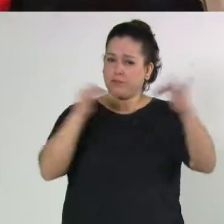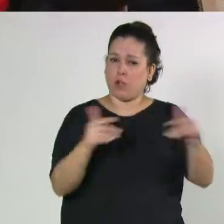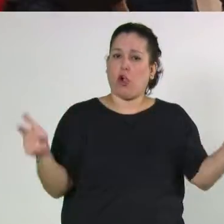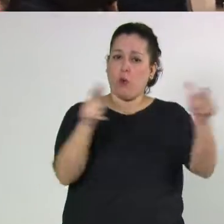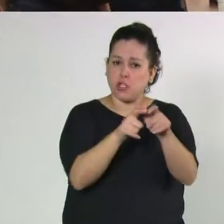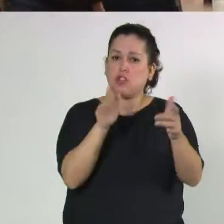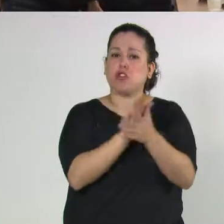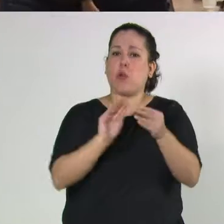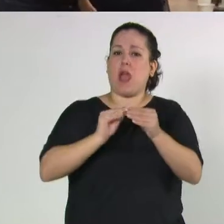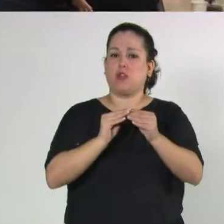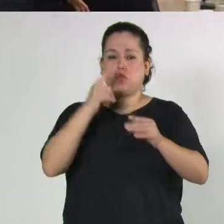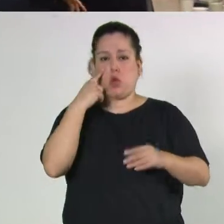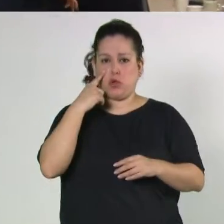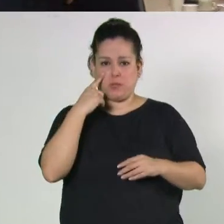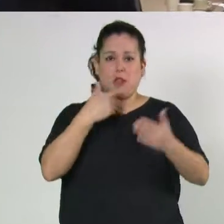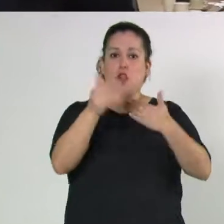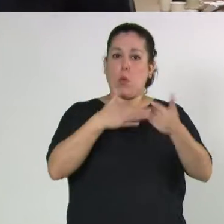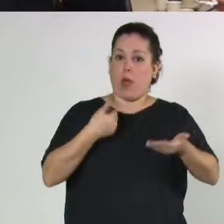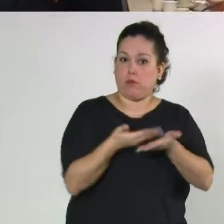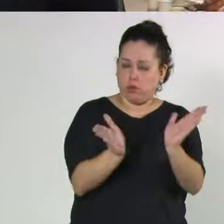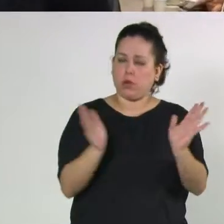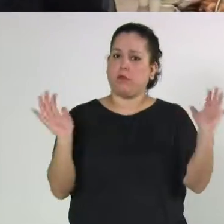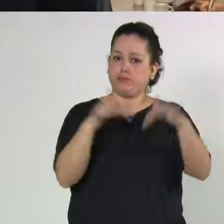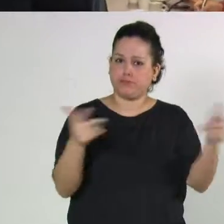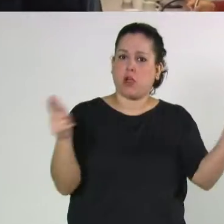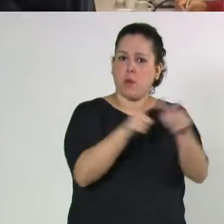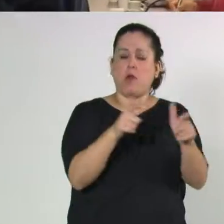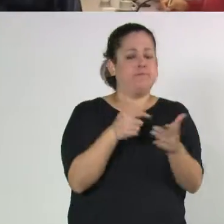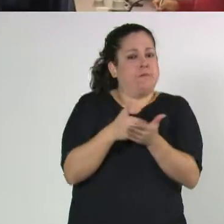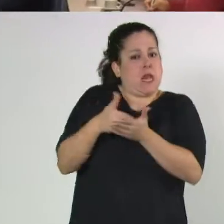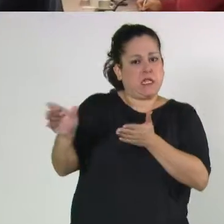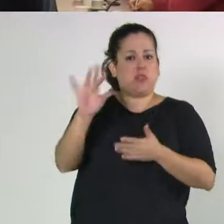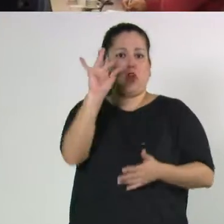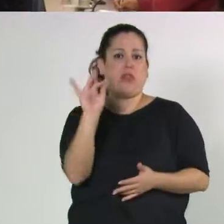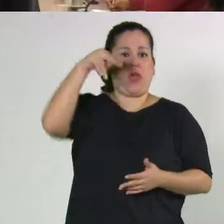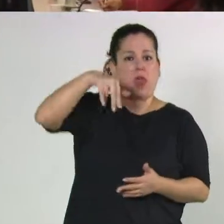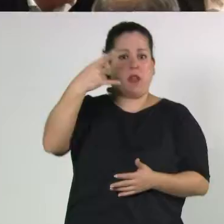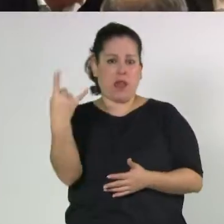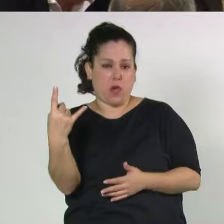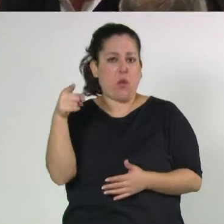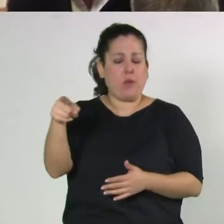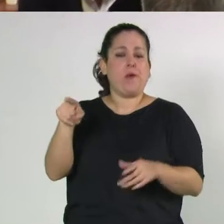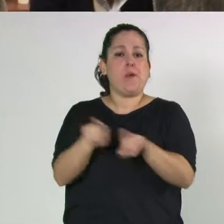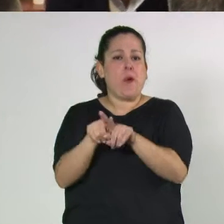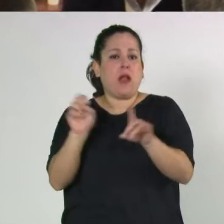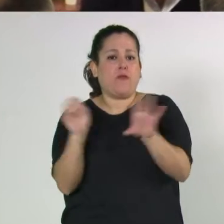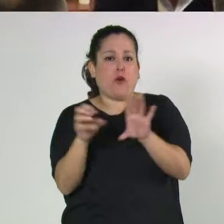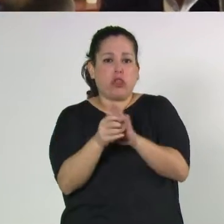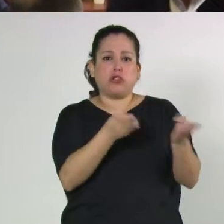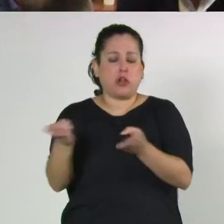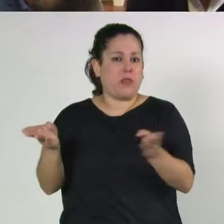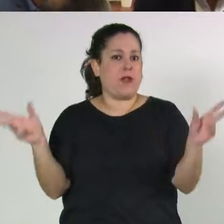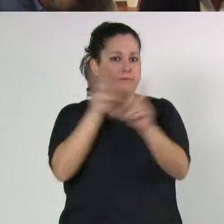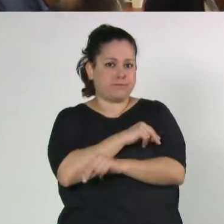Comisiones de Asuntos Municipales y Obras Públicas para expresar su rechazo al decreto presidencial que eliminó el Fondo Federal Solidario,